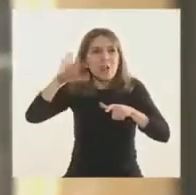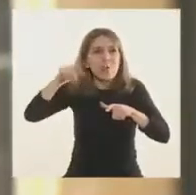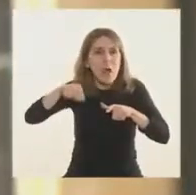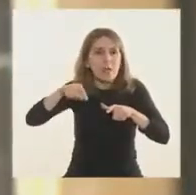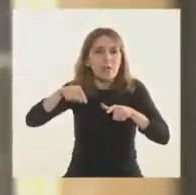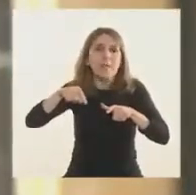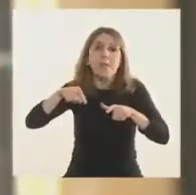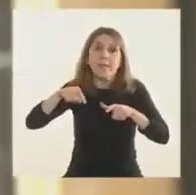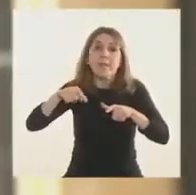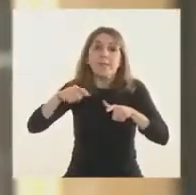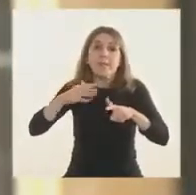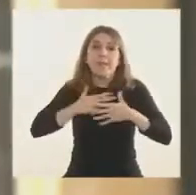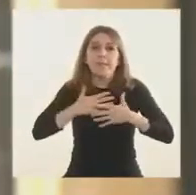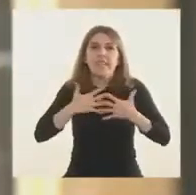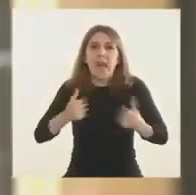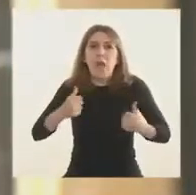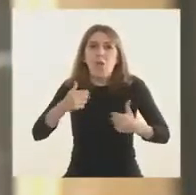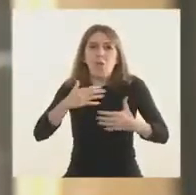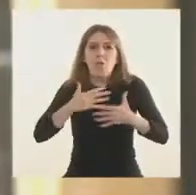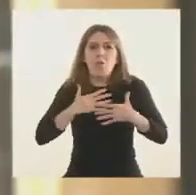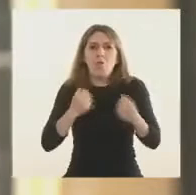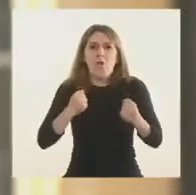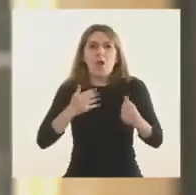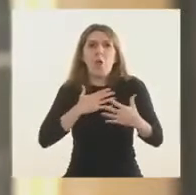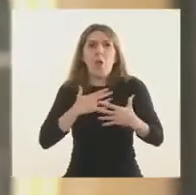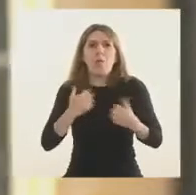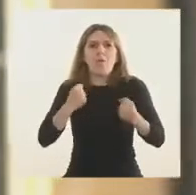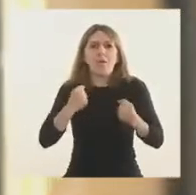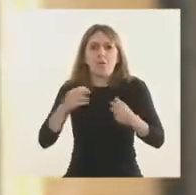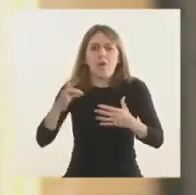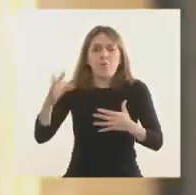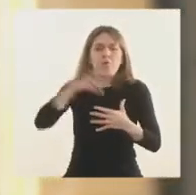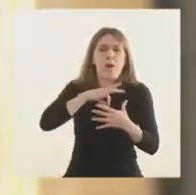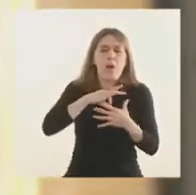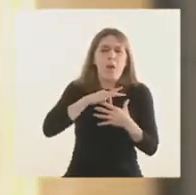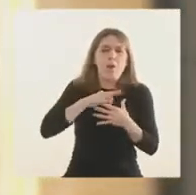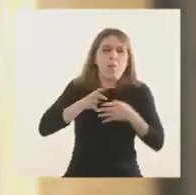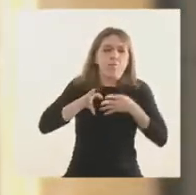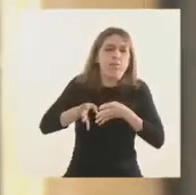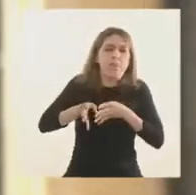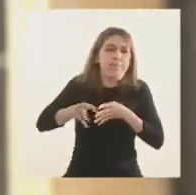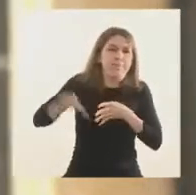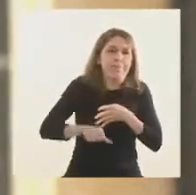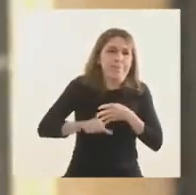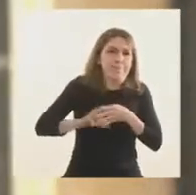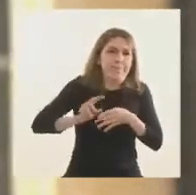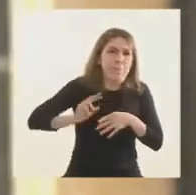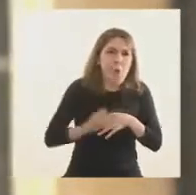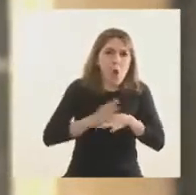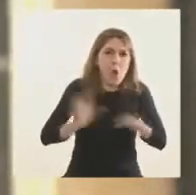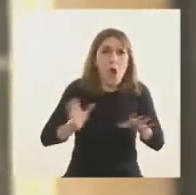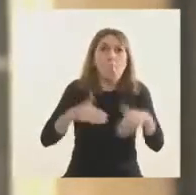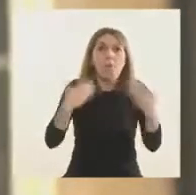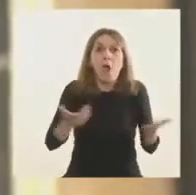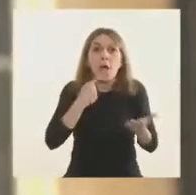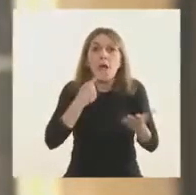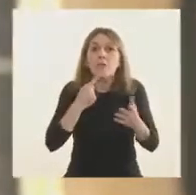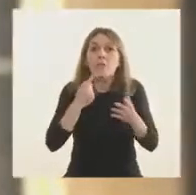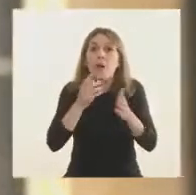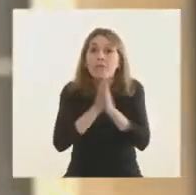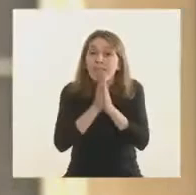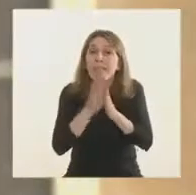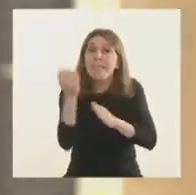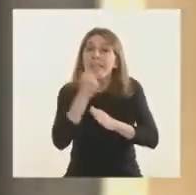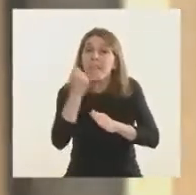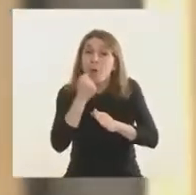fortaleza física no les permitió sobrellevar la enfermedad. Por lo tanto, preservar el aislamiento de esos sectores de la